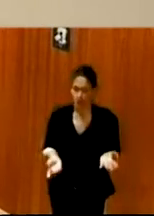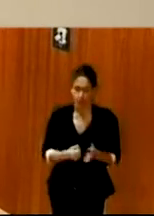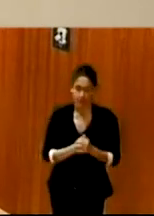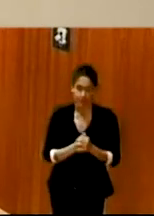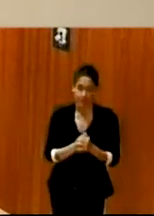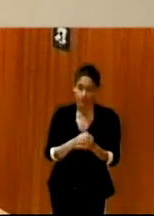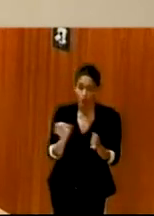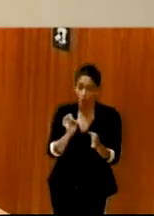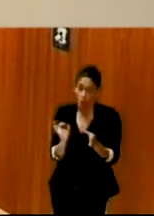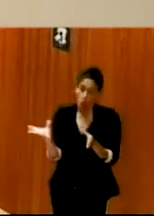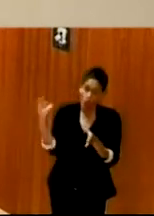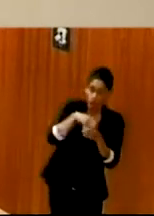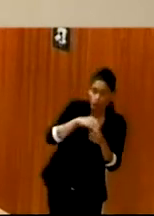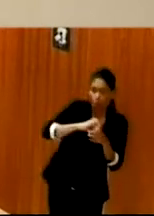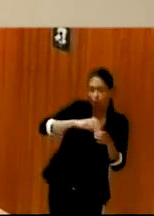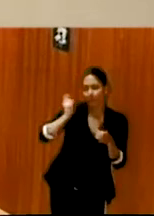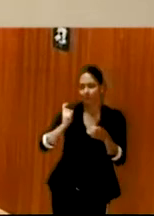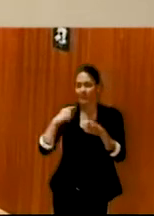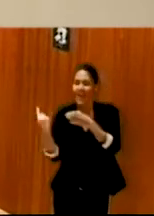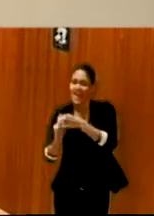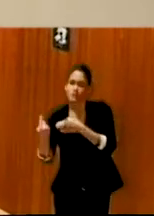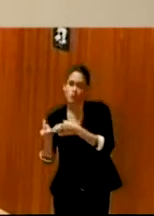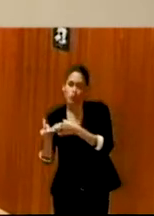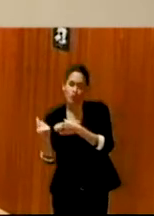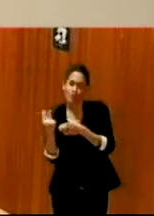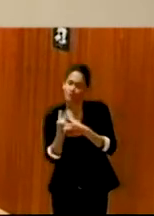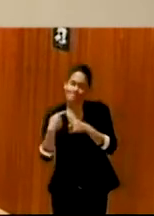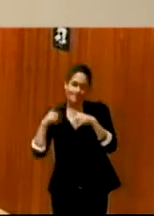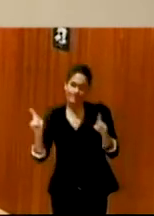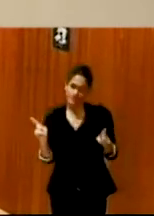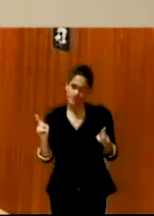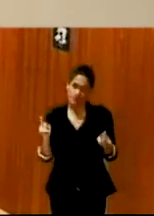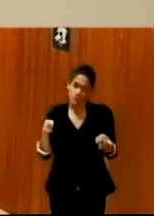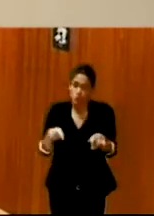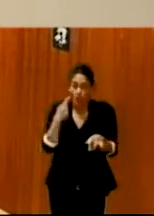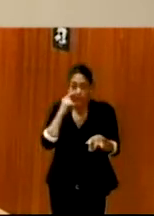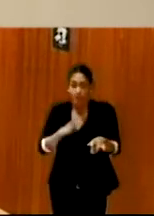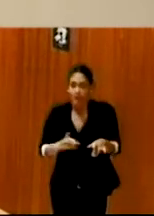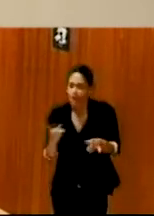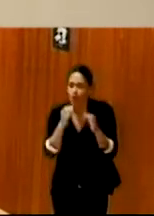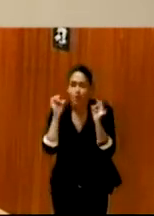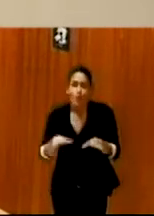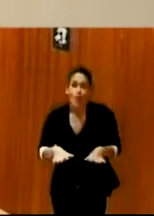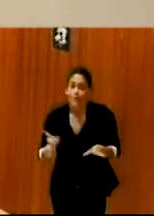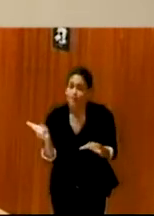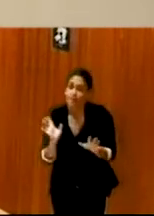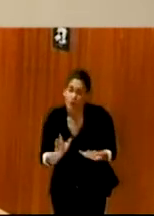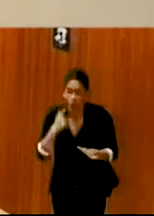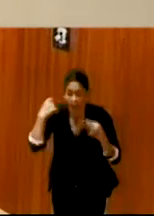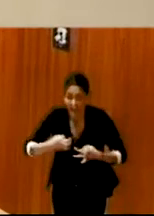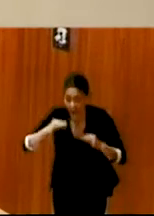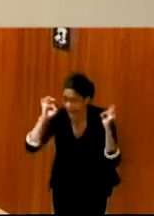dentro o estamos fuera. Entonces, aunque eso parezca una dualidad muy radical, realmente es así.